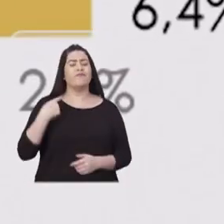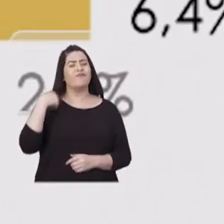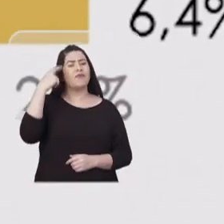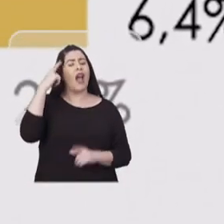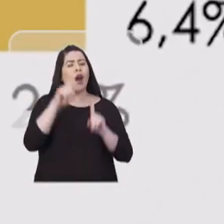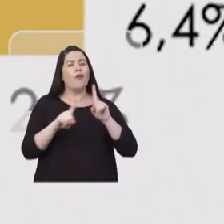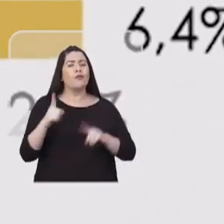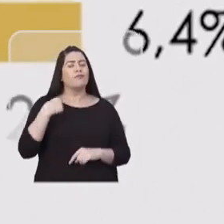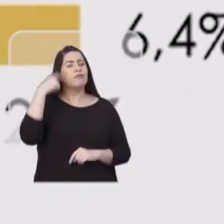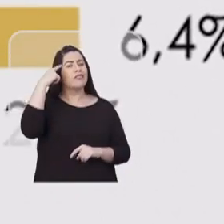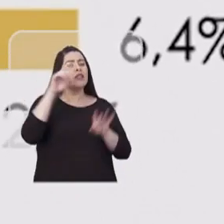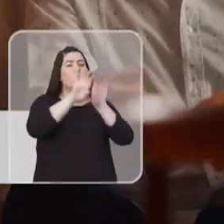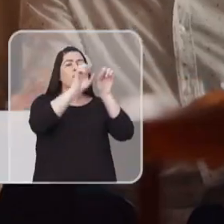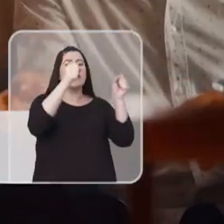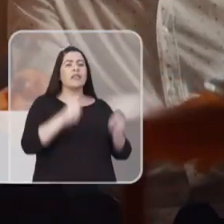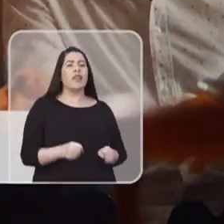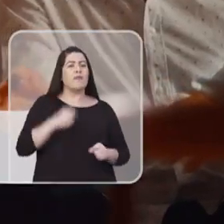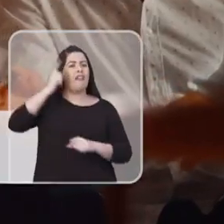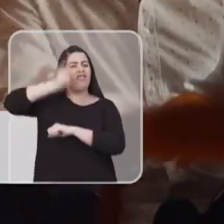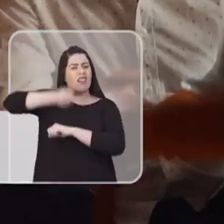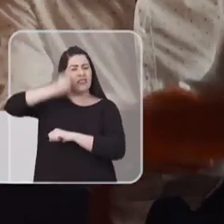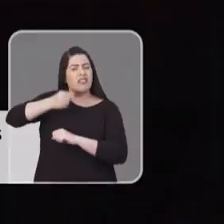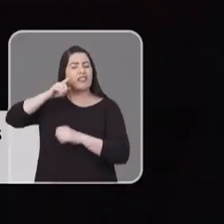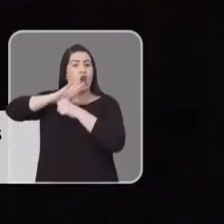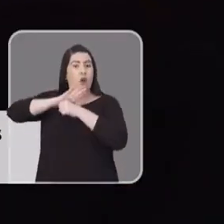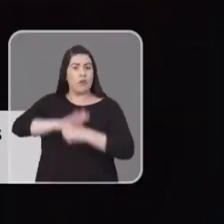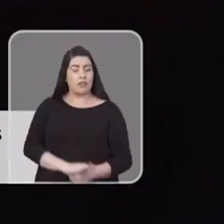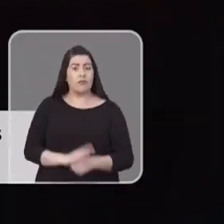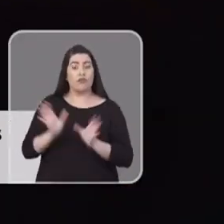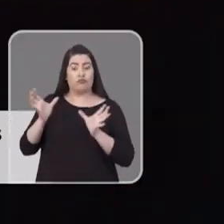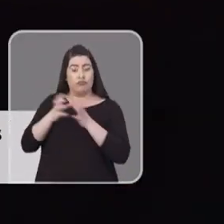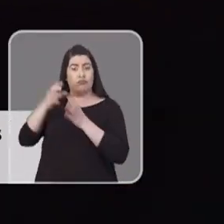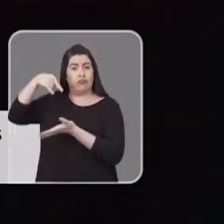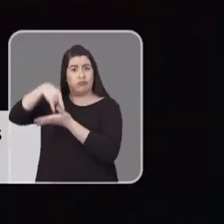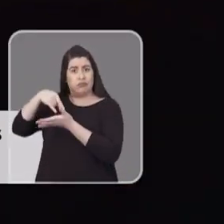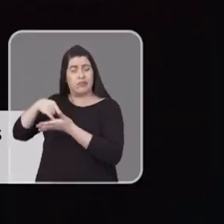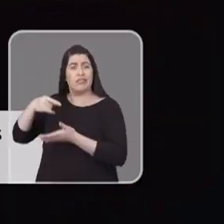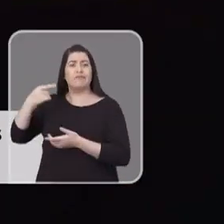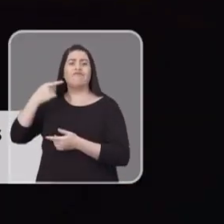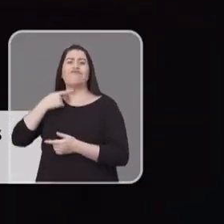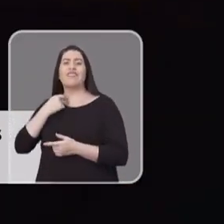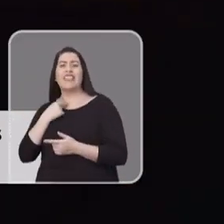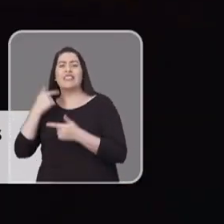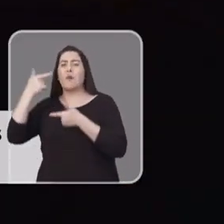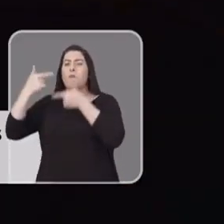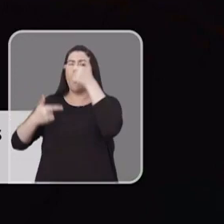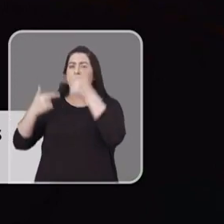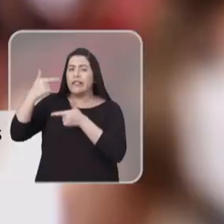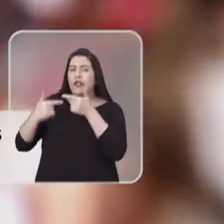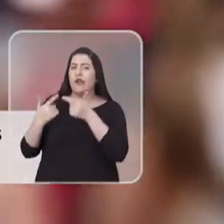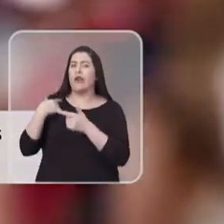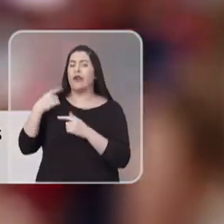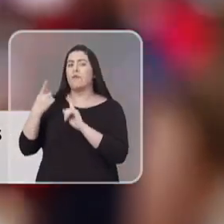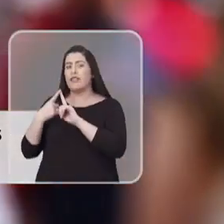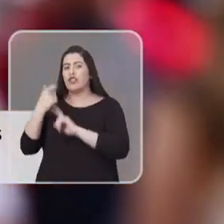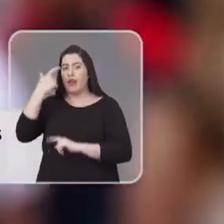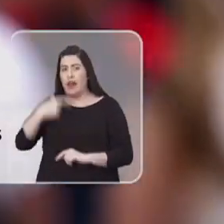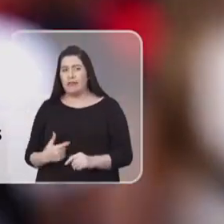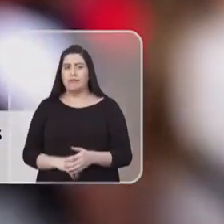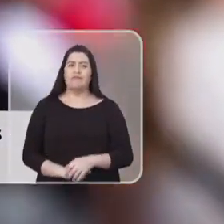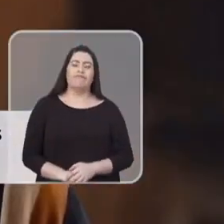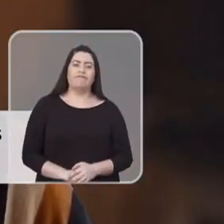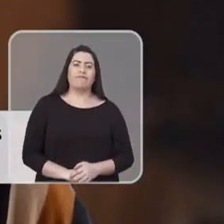Entiendo que muchos crean que es un sistema fascista y opresivo. Si el poder legislativo de turno toma decisiones con intereses políticos y